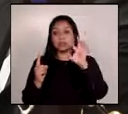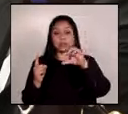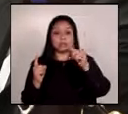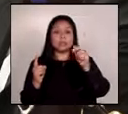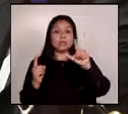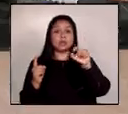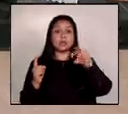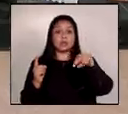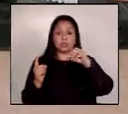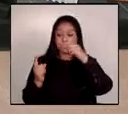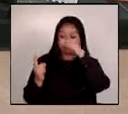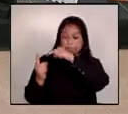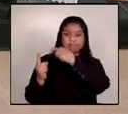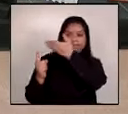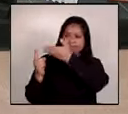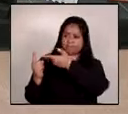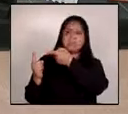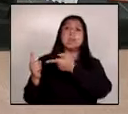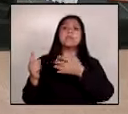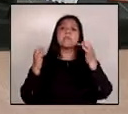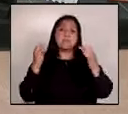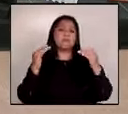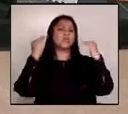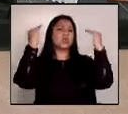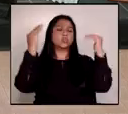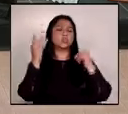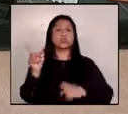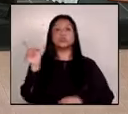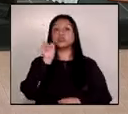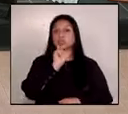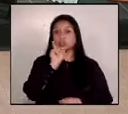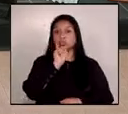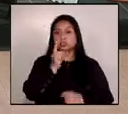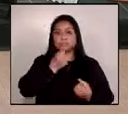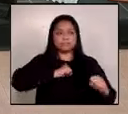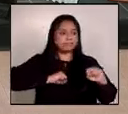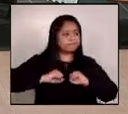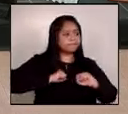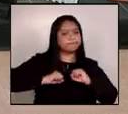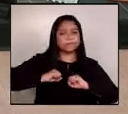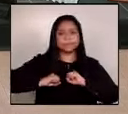profesional joven y dinámico,